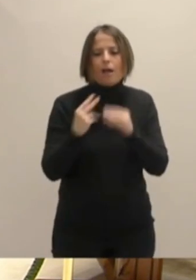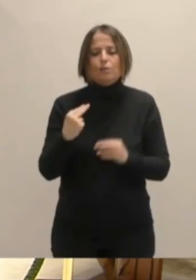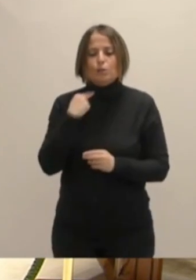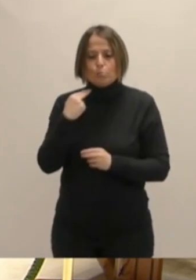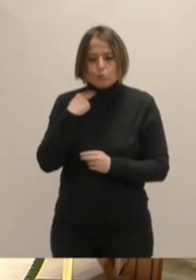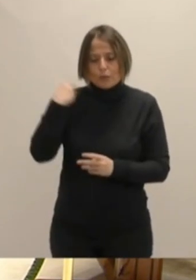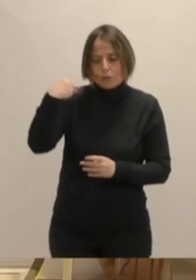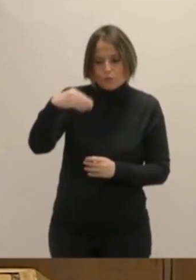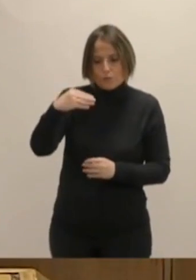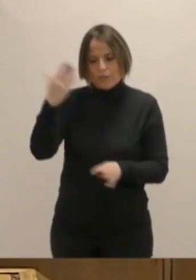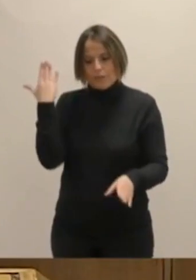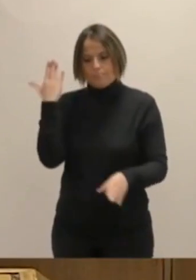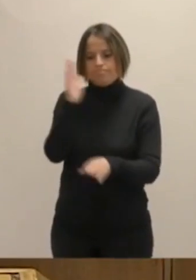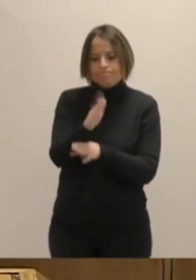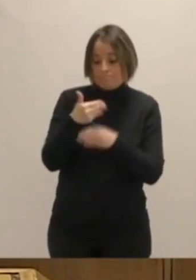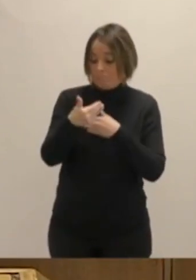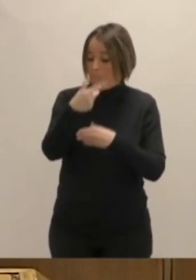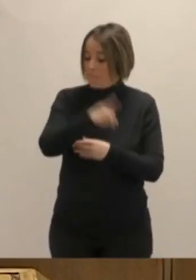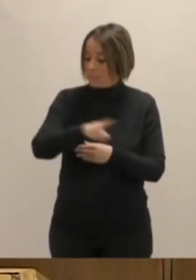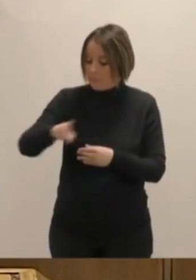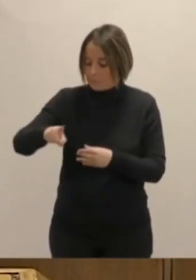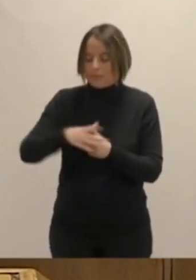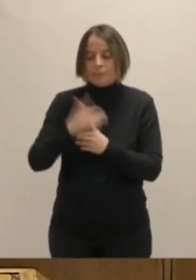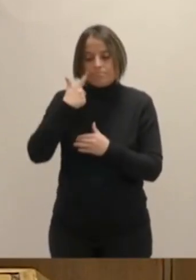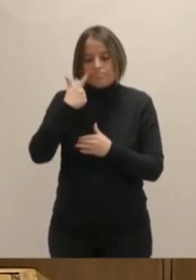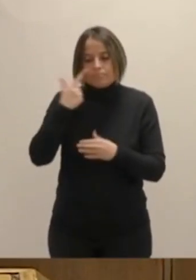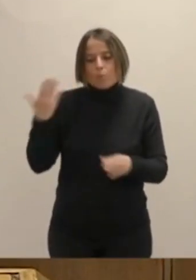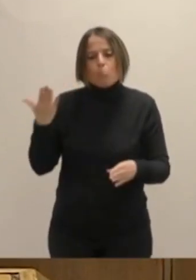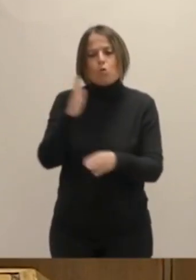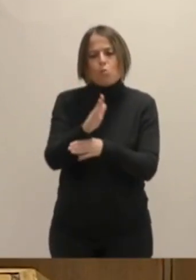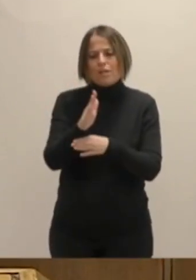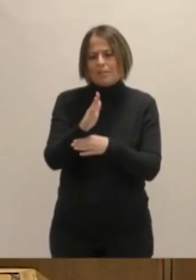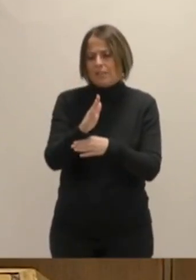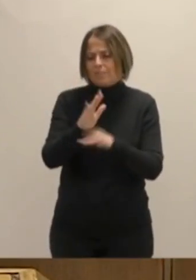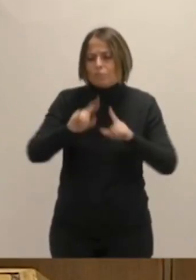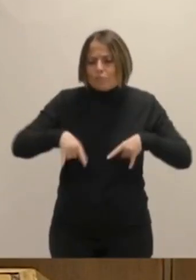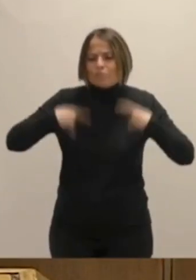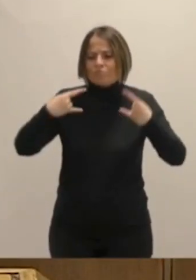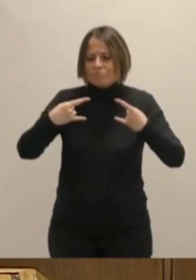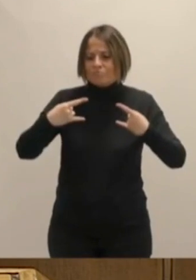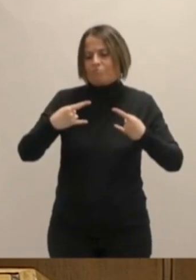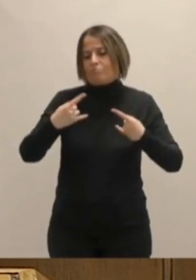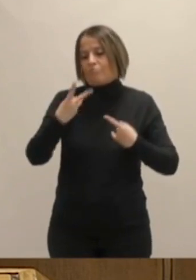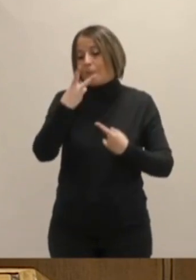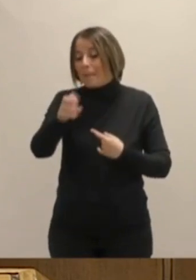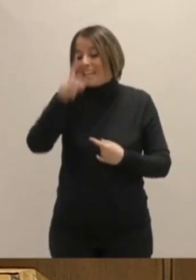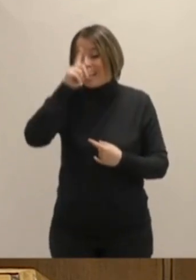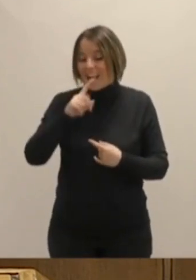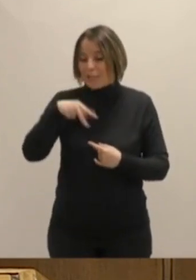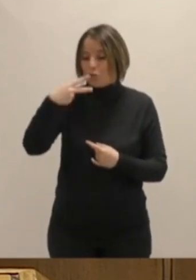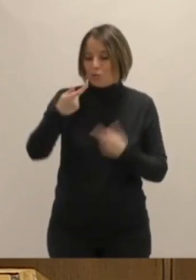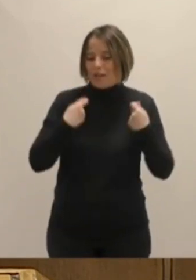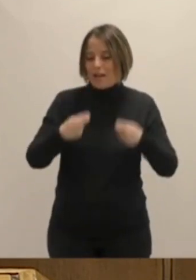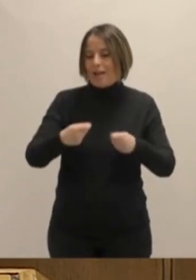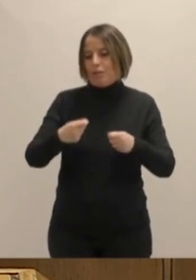presentará en este Parlamento en los próximos meses y cuya propuesta implica doblar en dos décadas el gasto público en el